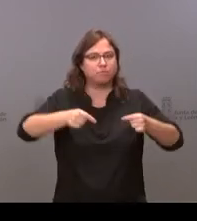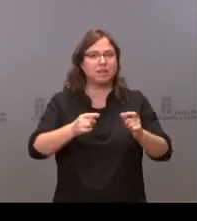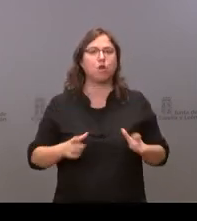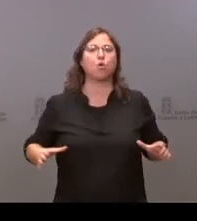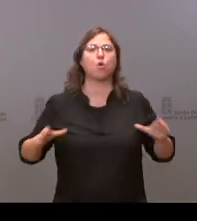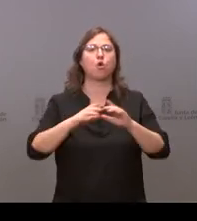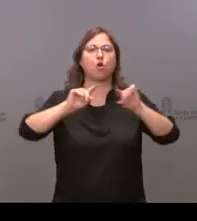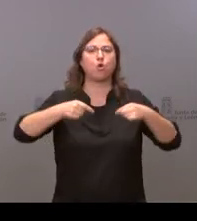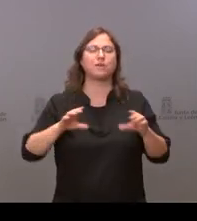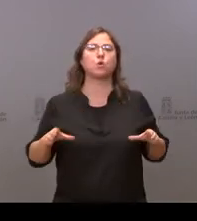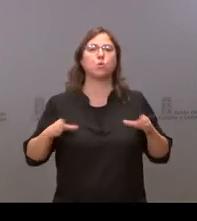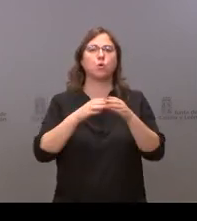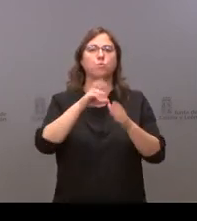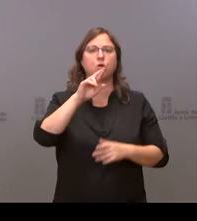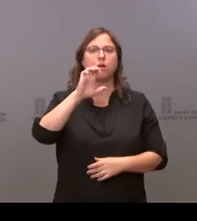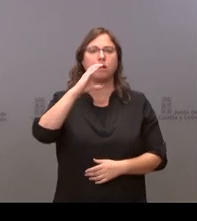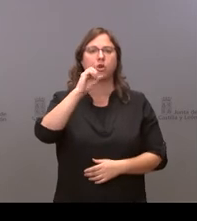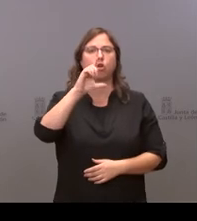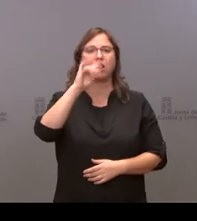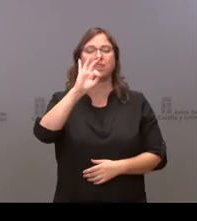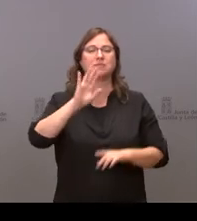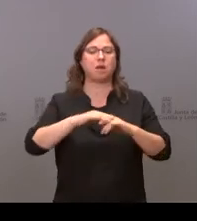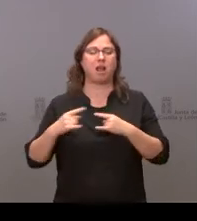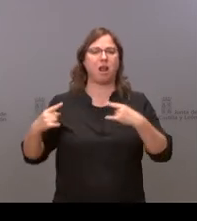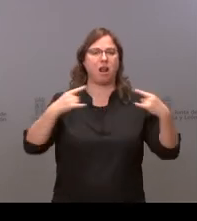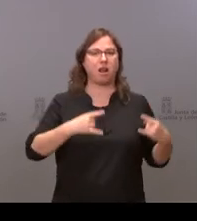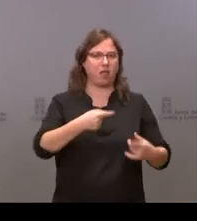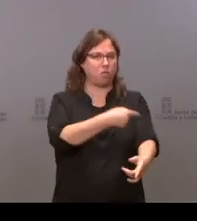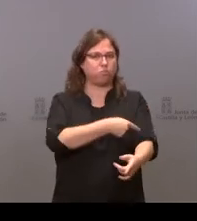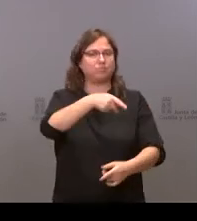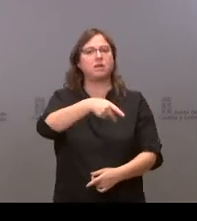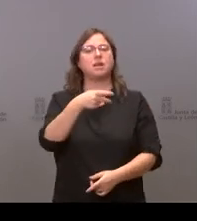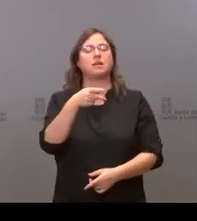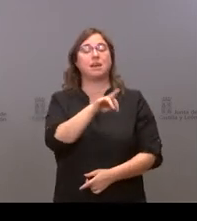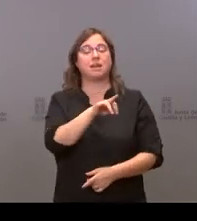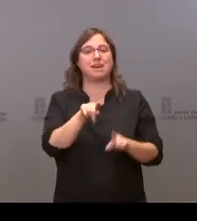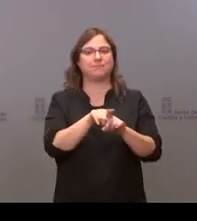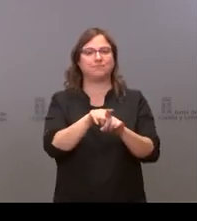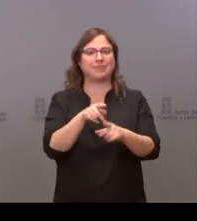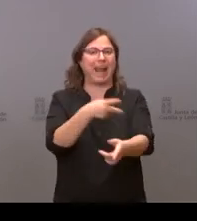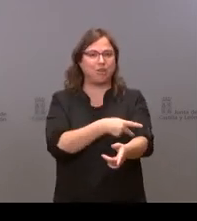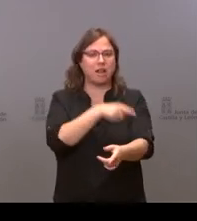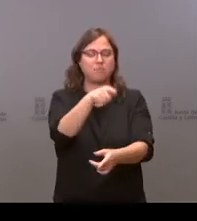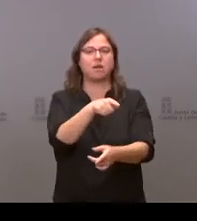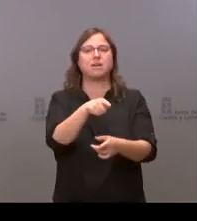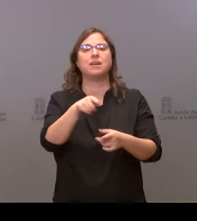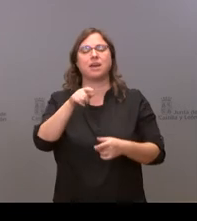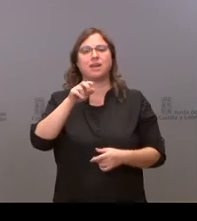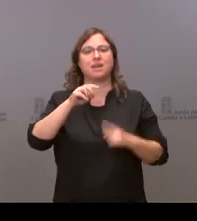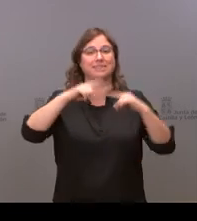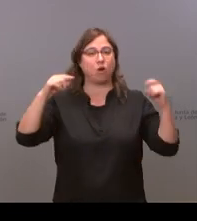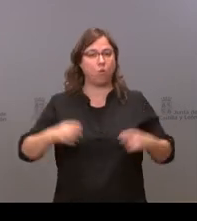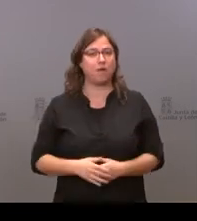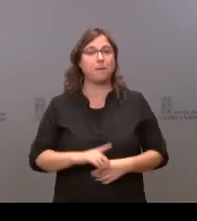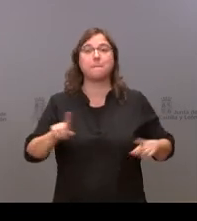grupo Recoletas para la prestación de la radioterapia en Segovia por un lado y por otro lado saber si la Junta va a apoyar la